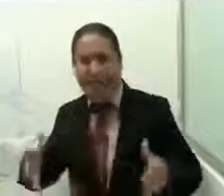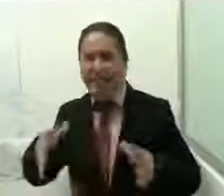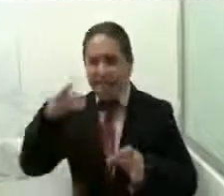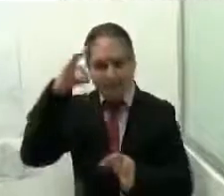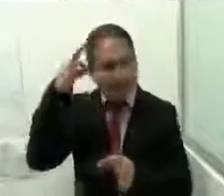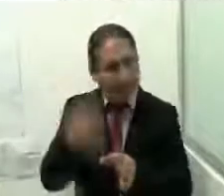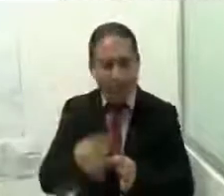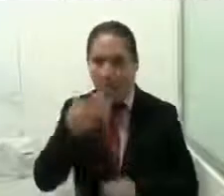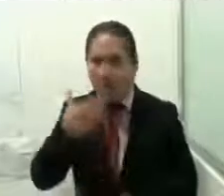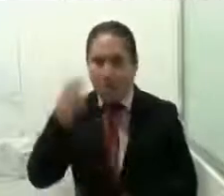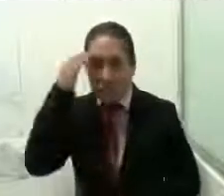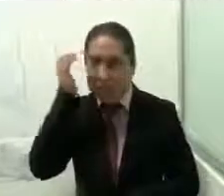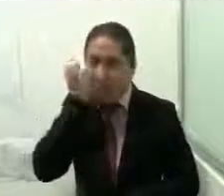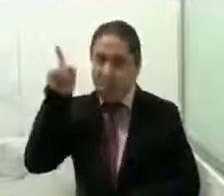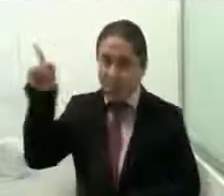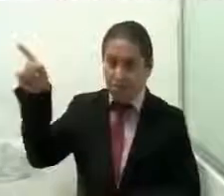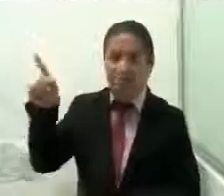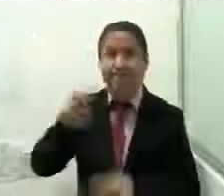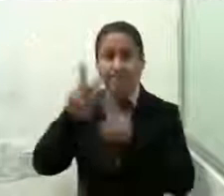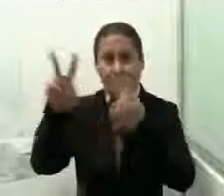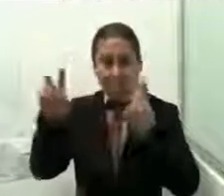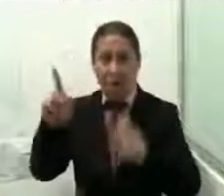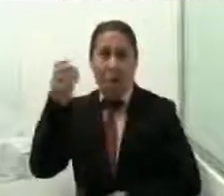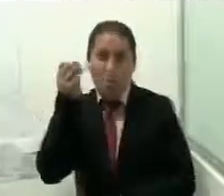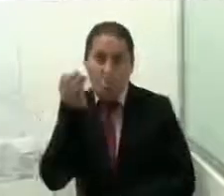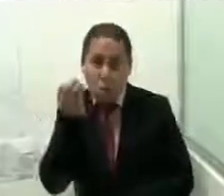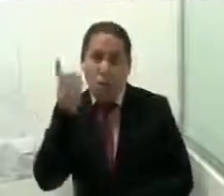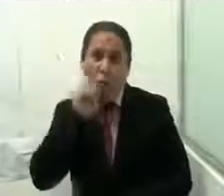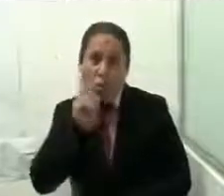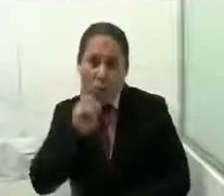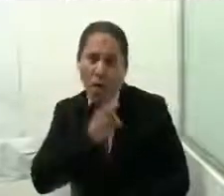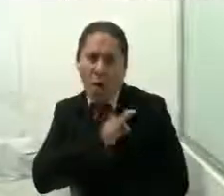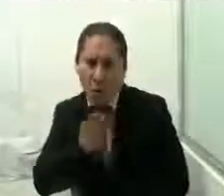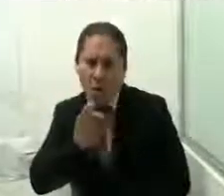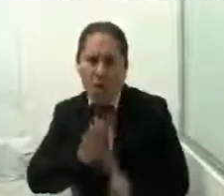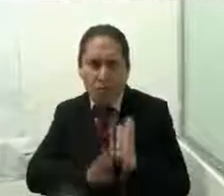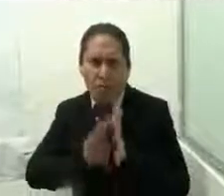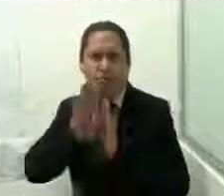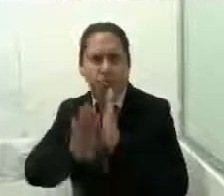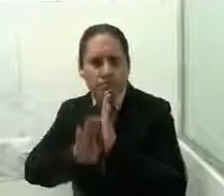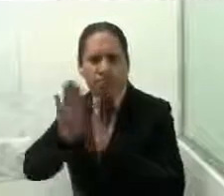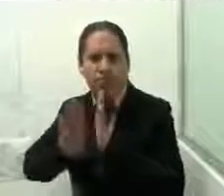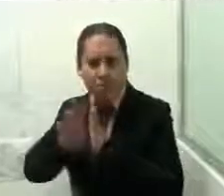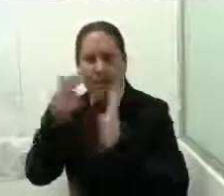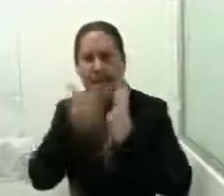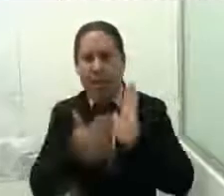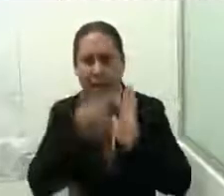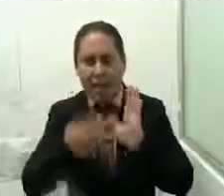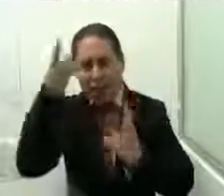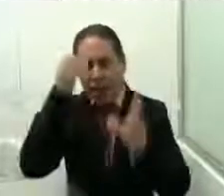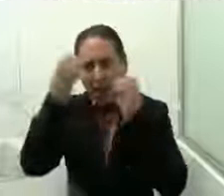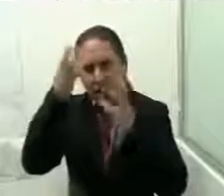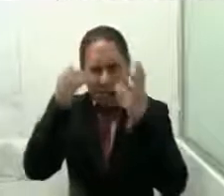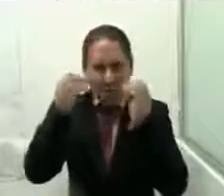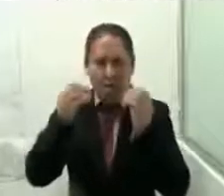de San Cristóbal porque es un tema donde muchas mujeres pueden salir adelante con los diferentes talleres y de igual manera bueno tienen